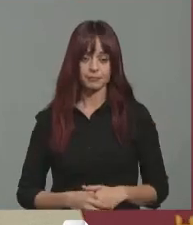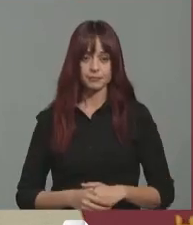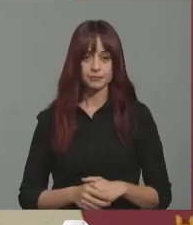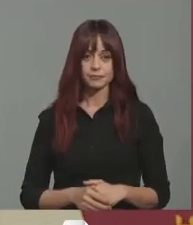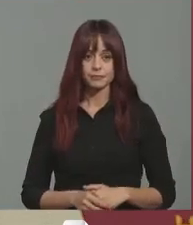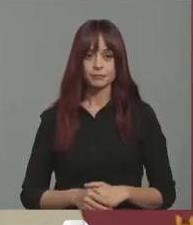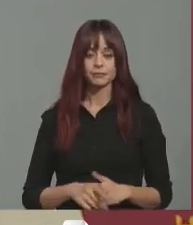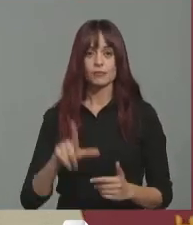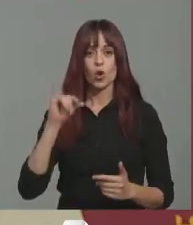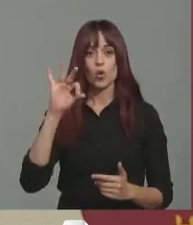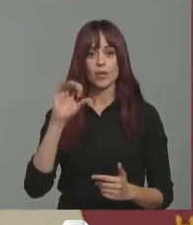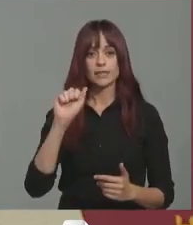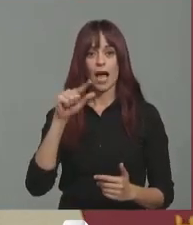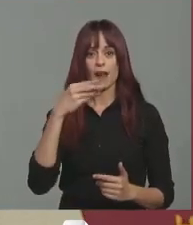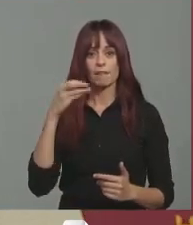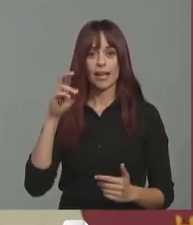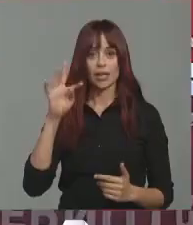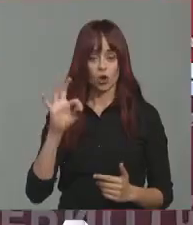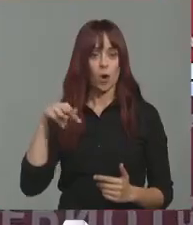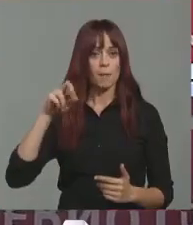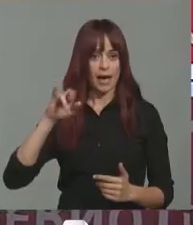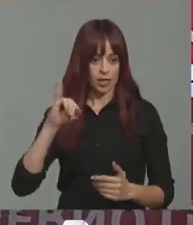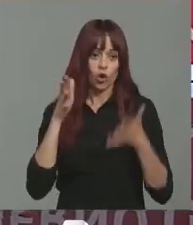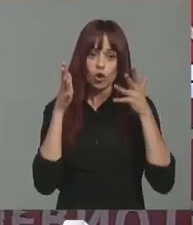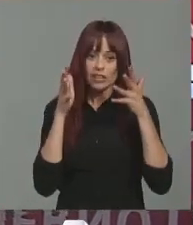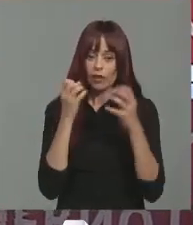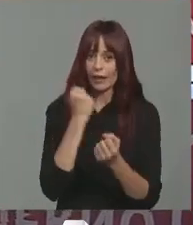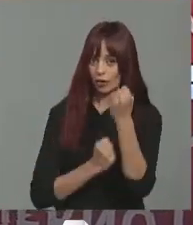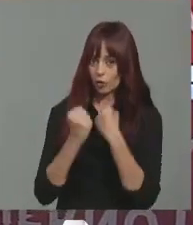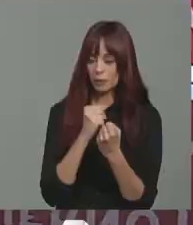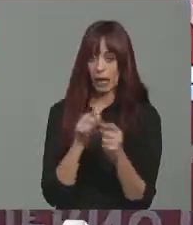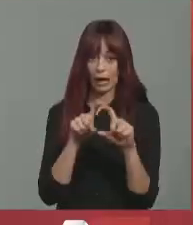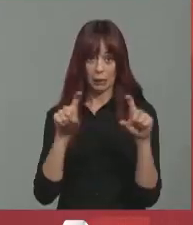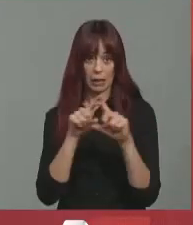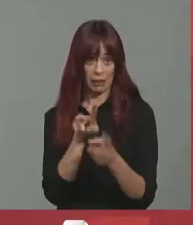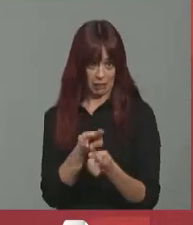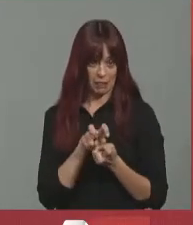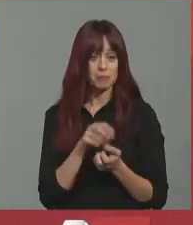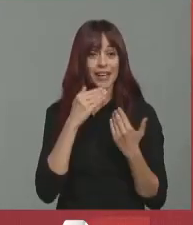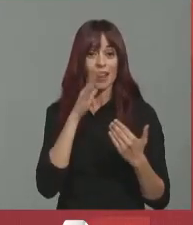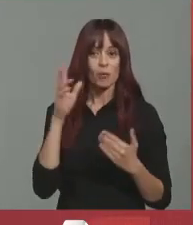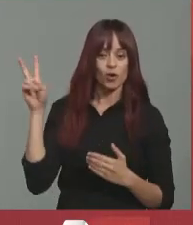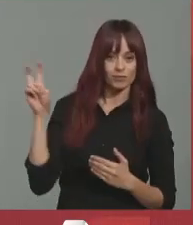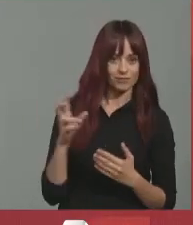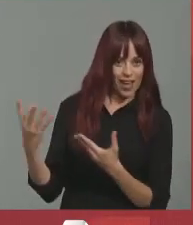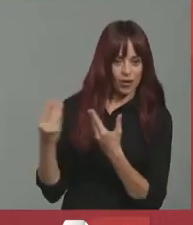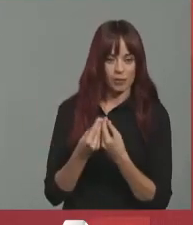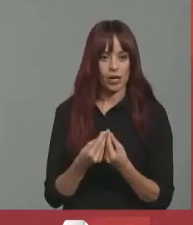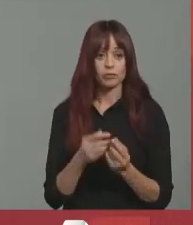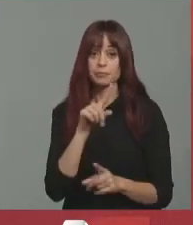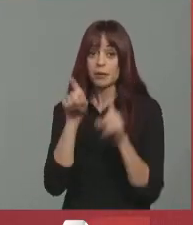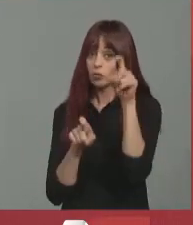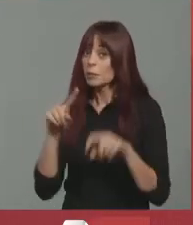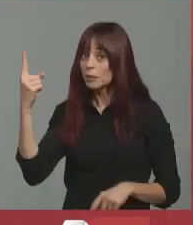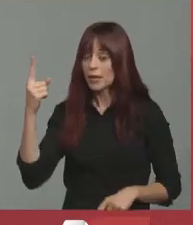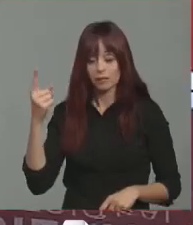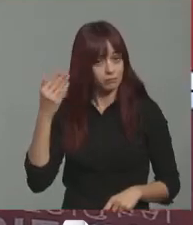Luis Alberto Marín, consejero de Economía, Hacienda y Empresa, muy buenos días. Muy buenos días. Gracias por acompañarnos estos minutos. La primera pregunta es obligatoria